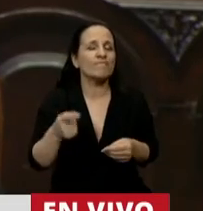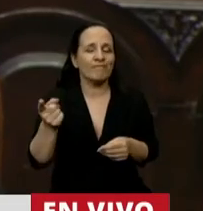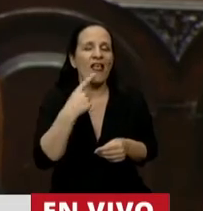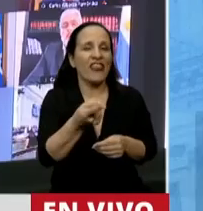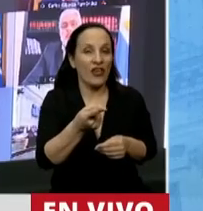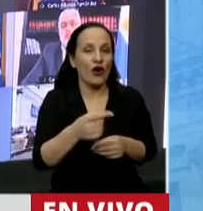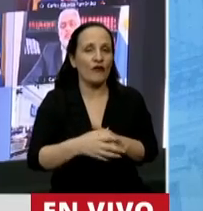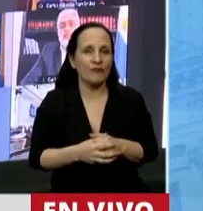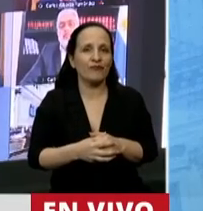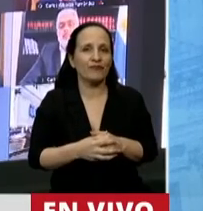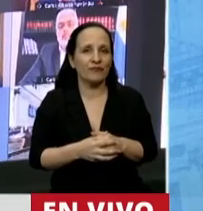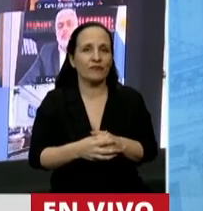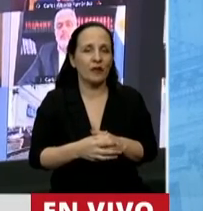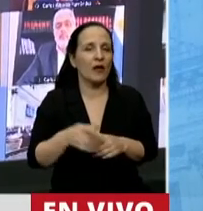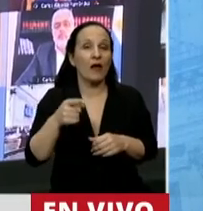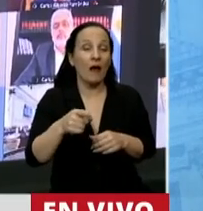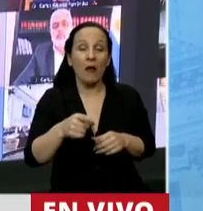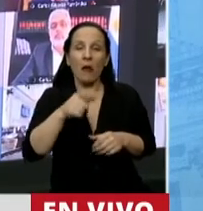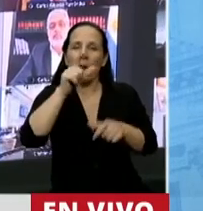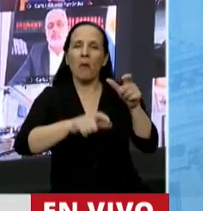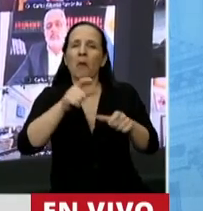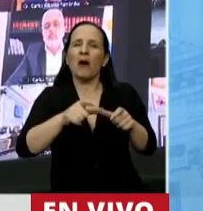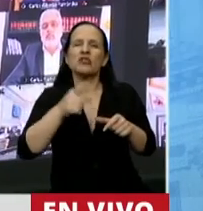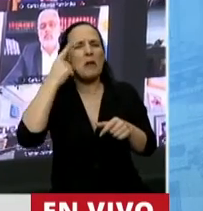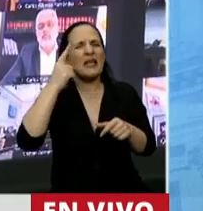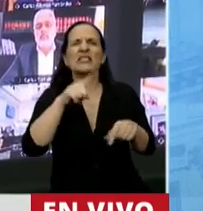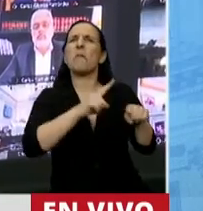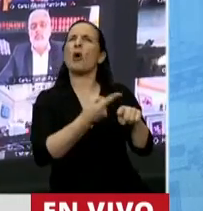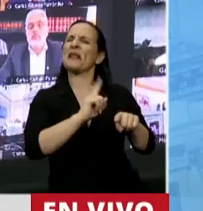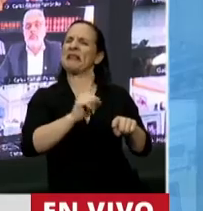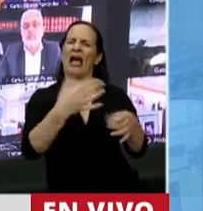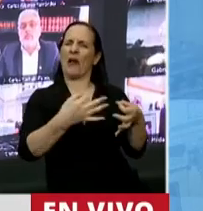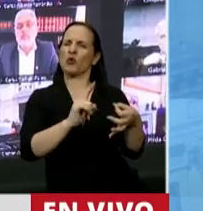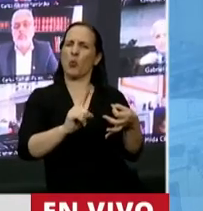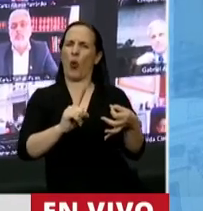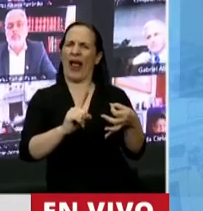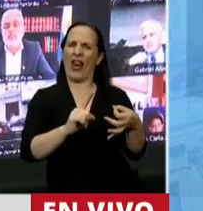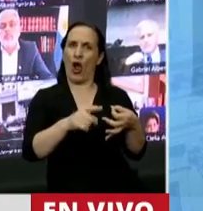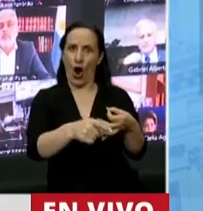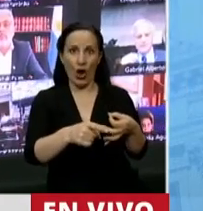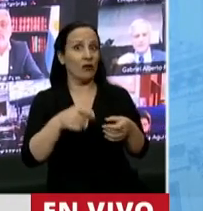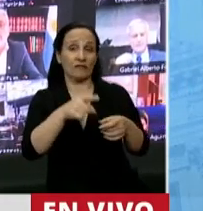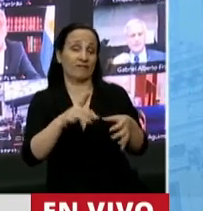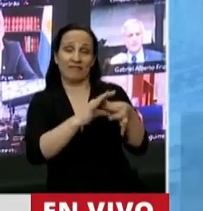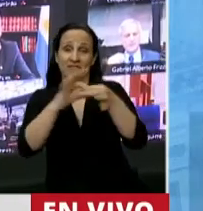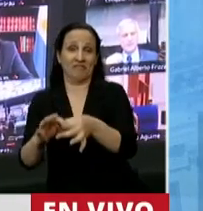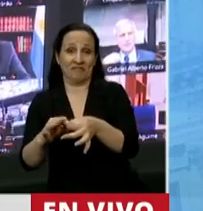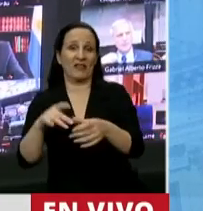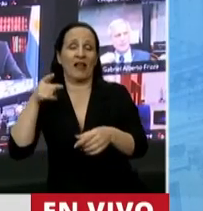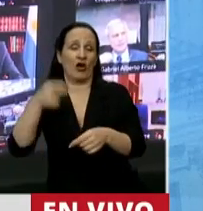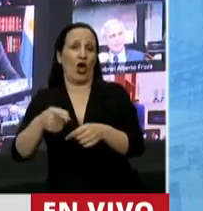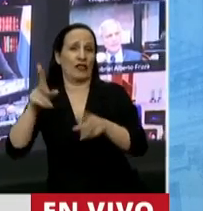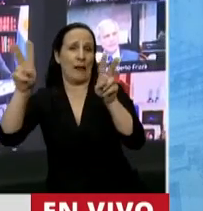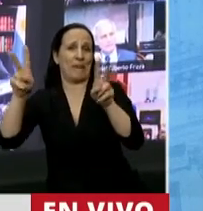que la antipolítica, la despolitización, es la continuidad del antiperonismo por otros medios.